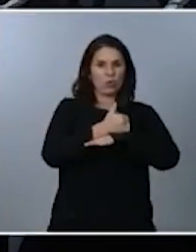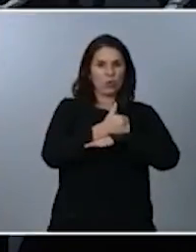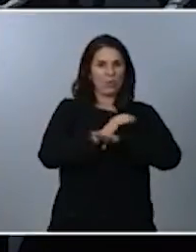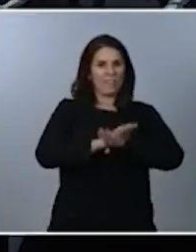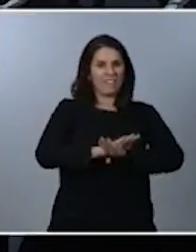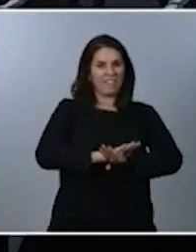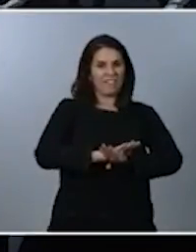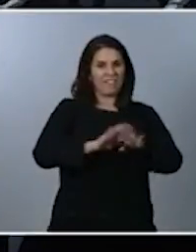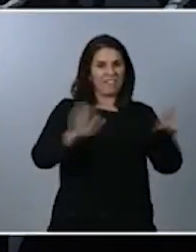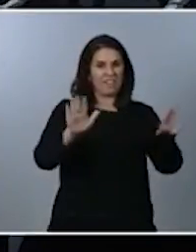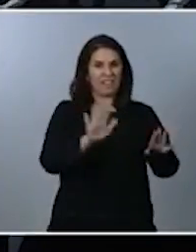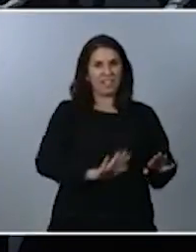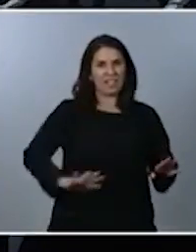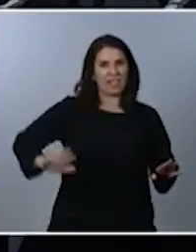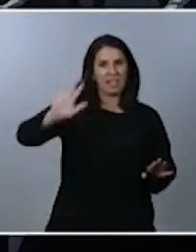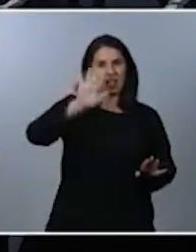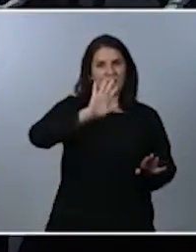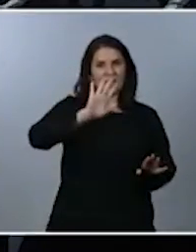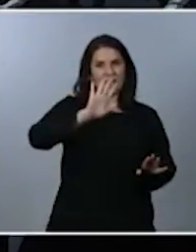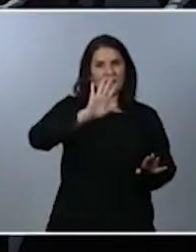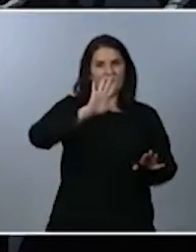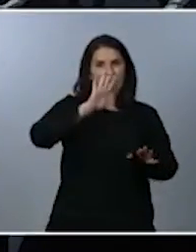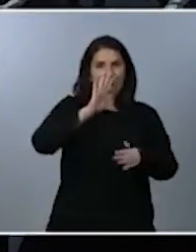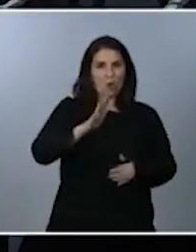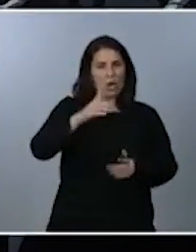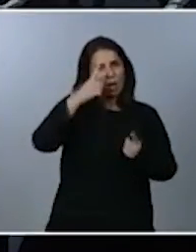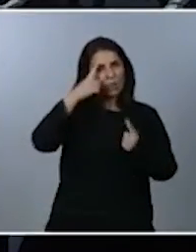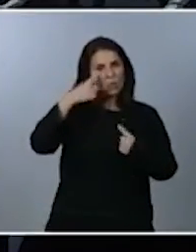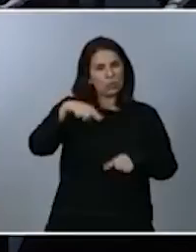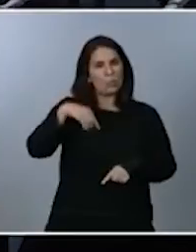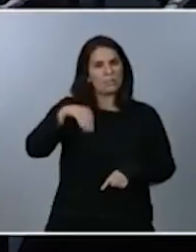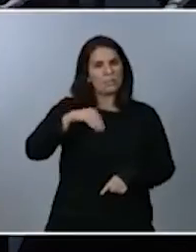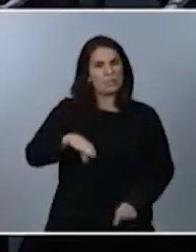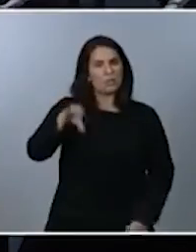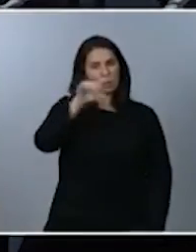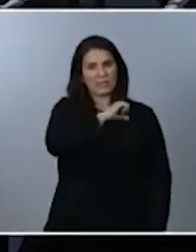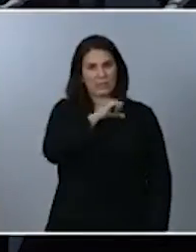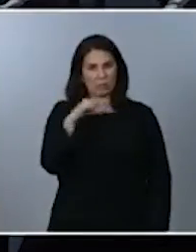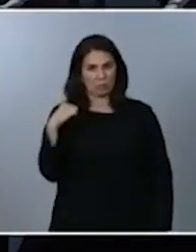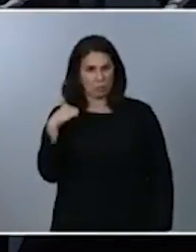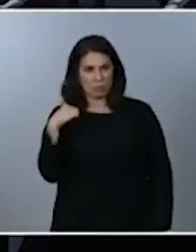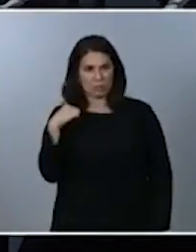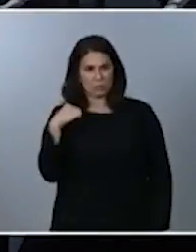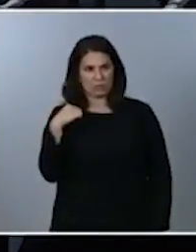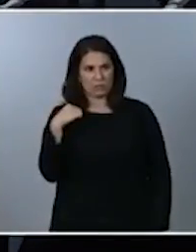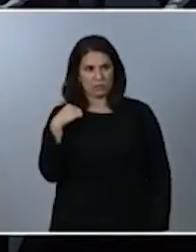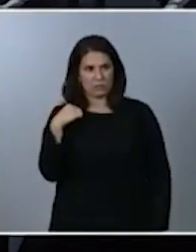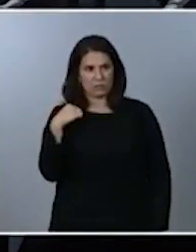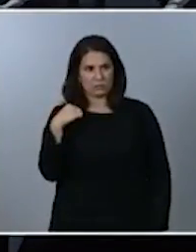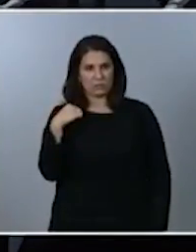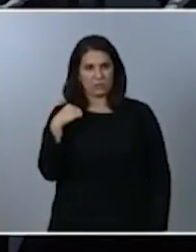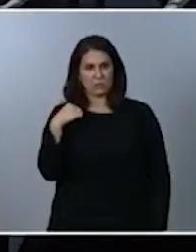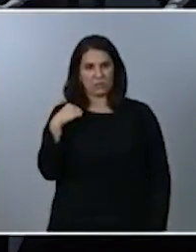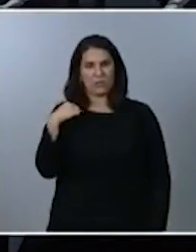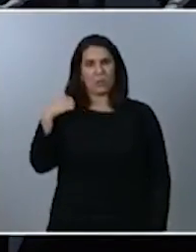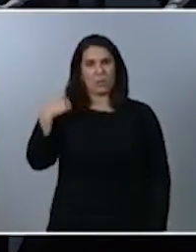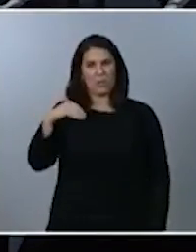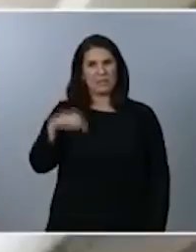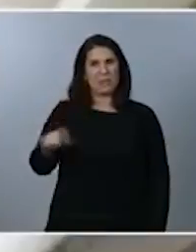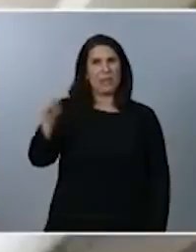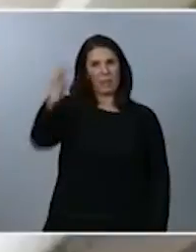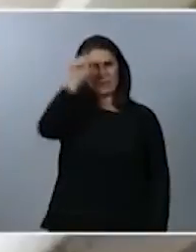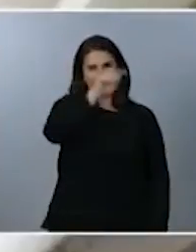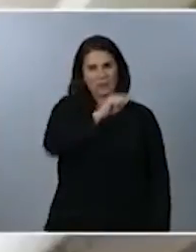país y queda en manos de los presidentes de las comunidades autónomas. ¿Podrían los presidentes de las comunidades